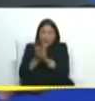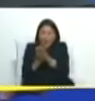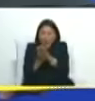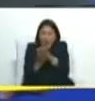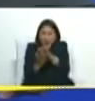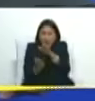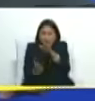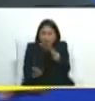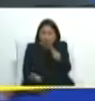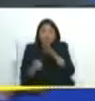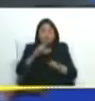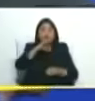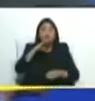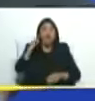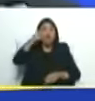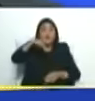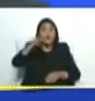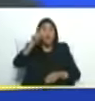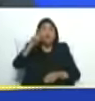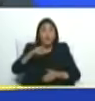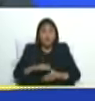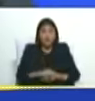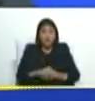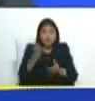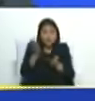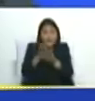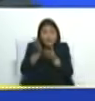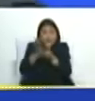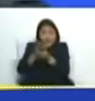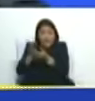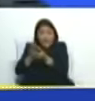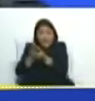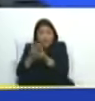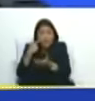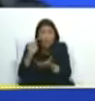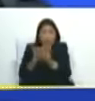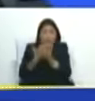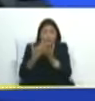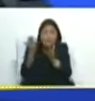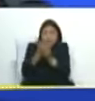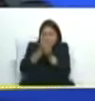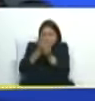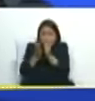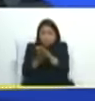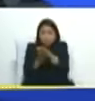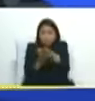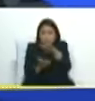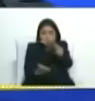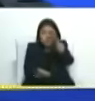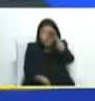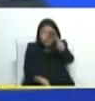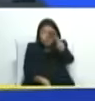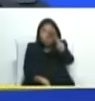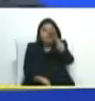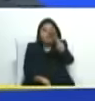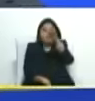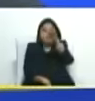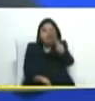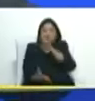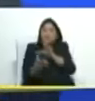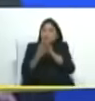cartas históricas ahí van todos los documentos y pruebas todos subrayados todos